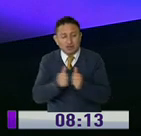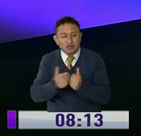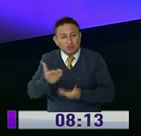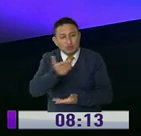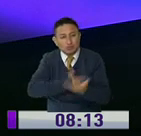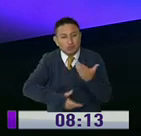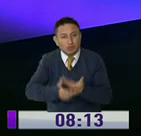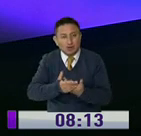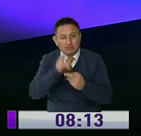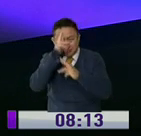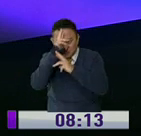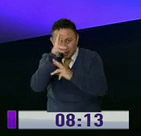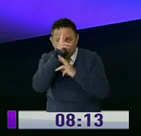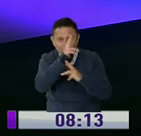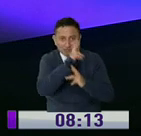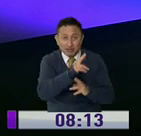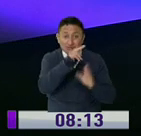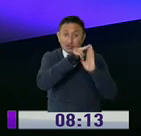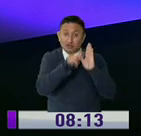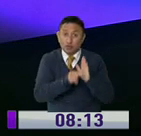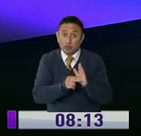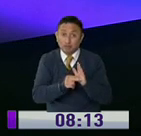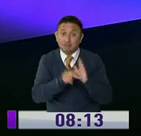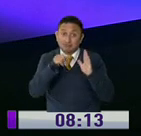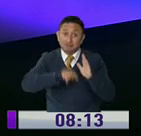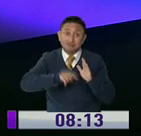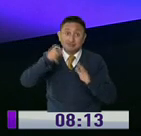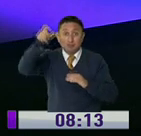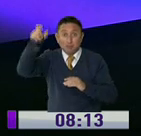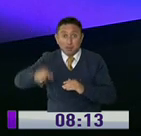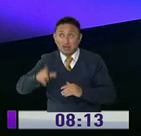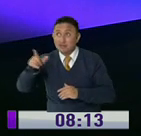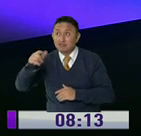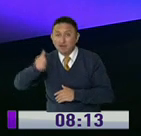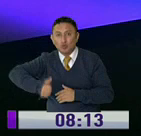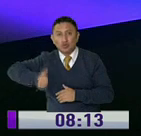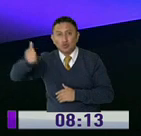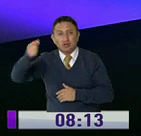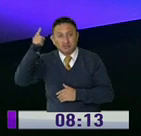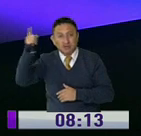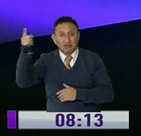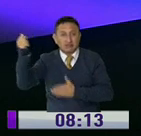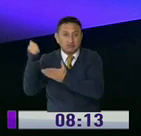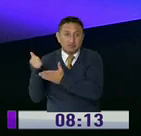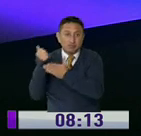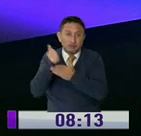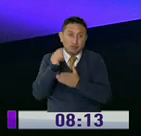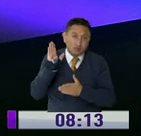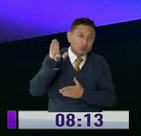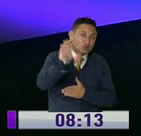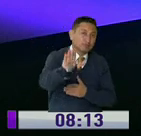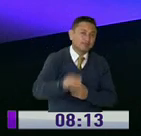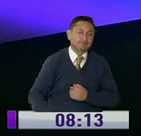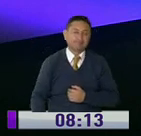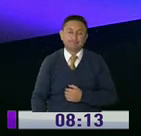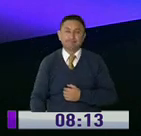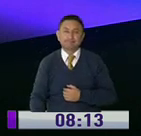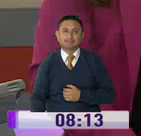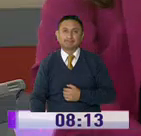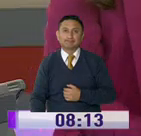cuidarnos, a respetar las normativas que hace la gente. ¿Quién? Las autoridades en favor de nuestra salud. Vale.